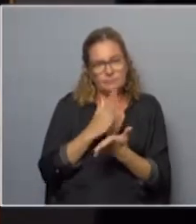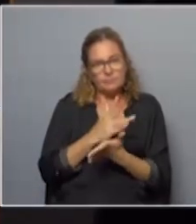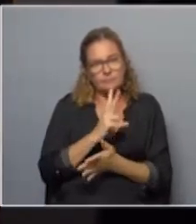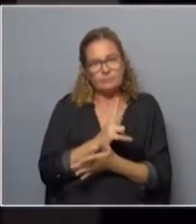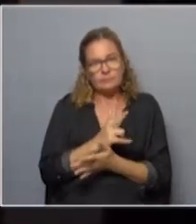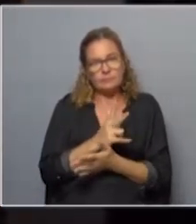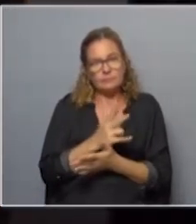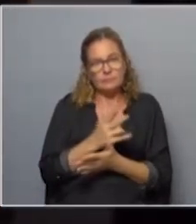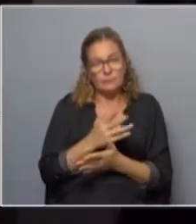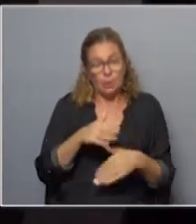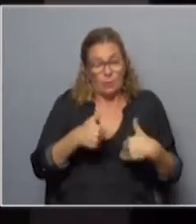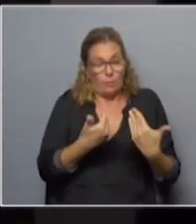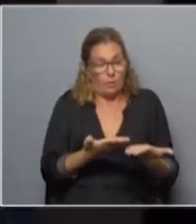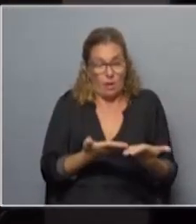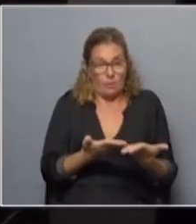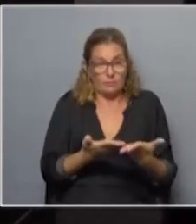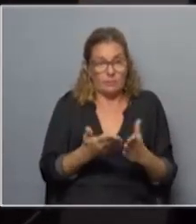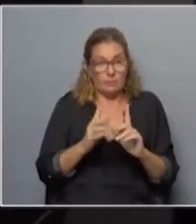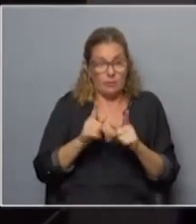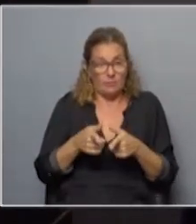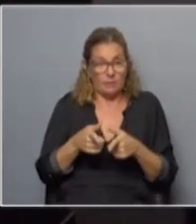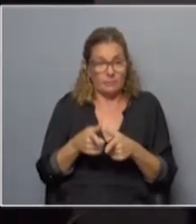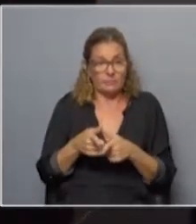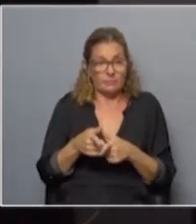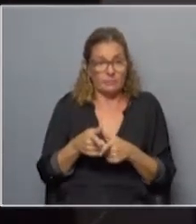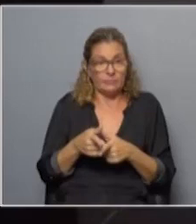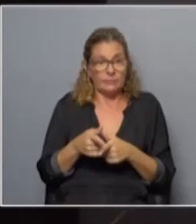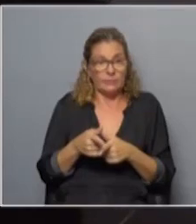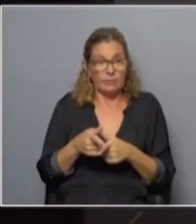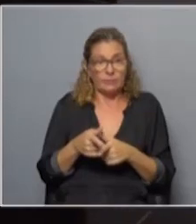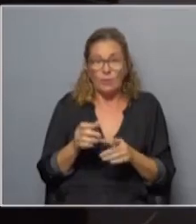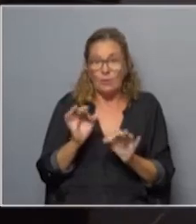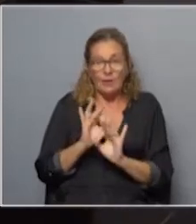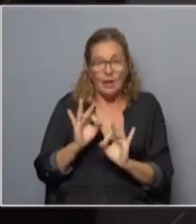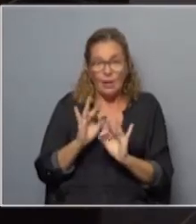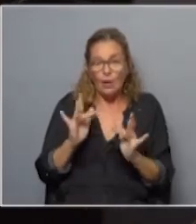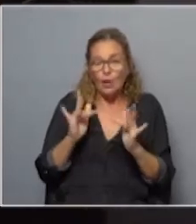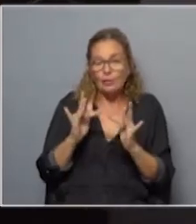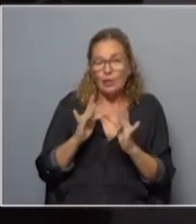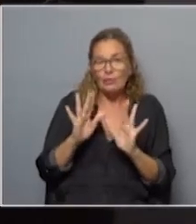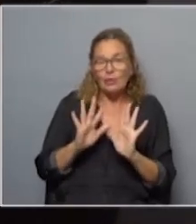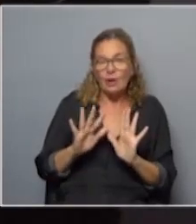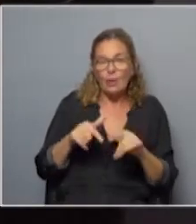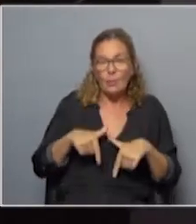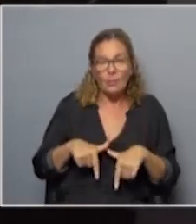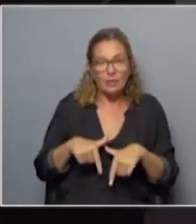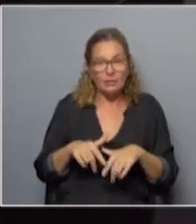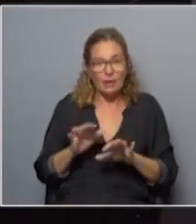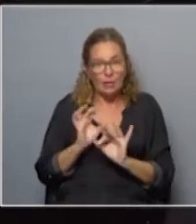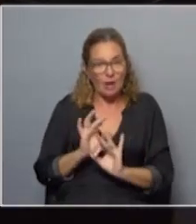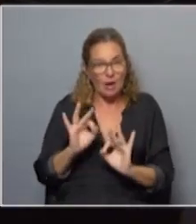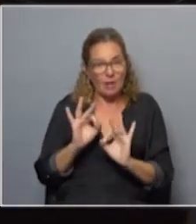Humanos nos pidió el relevamiento se lo dimos no hemos tenido ningún contacto por parte del ministerio